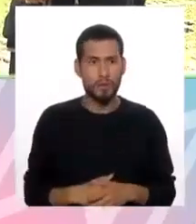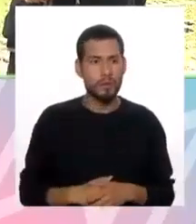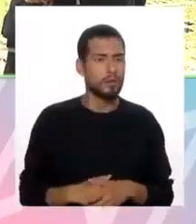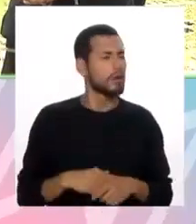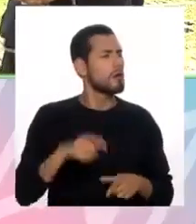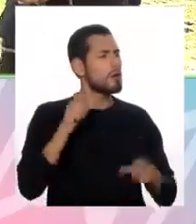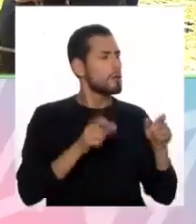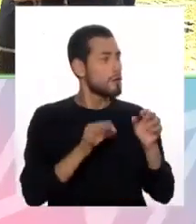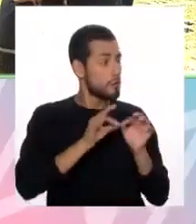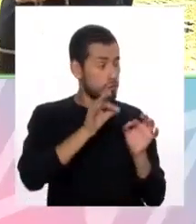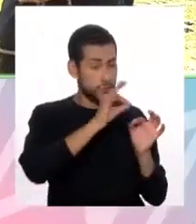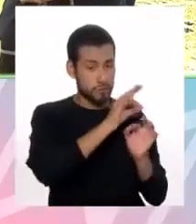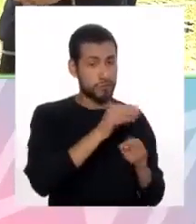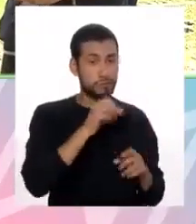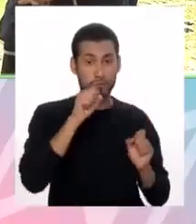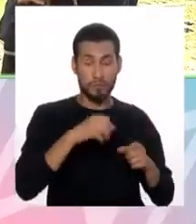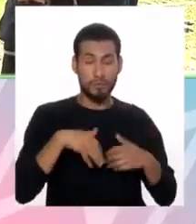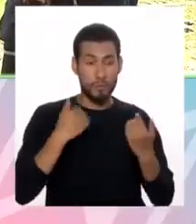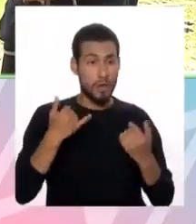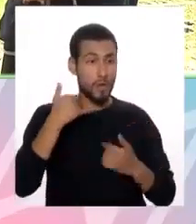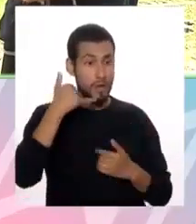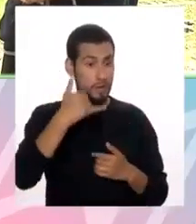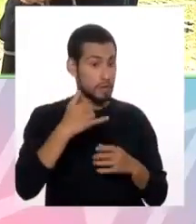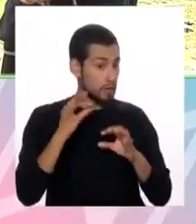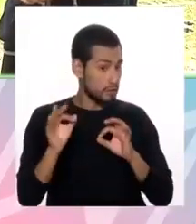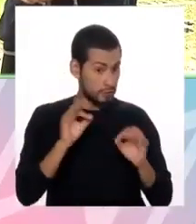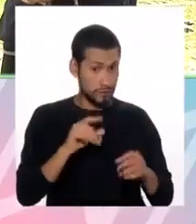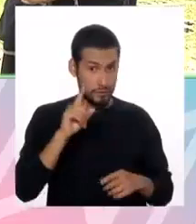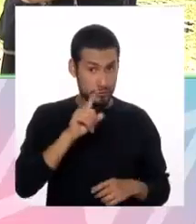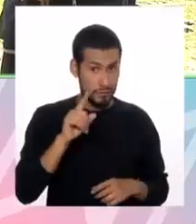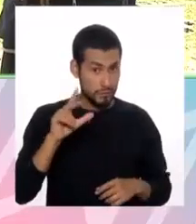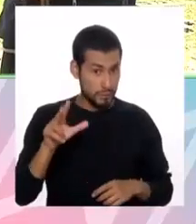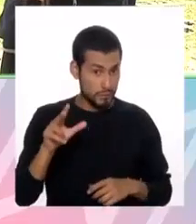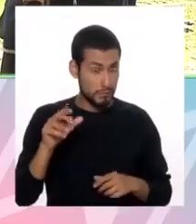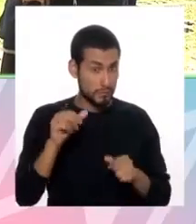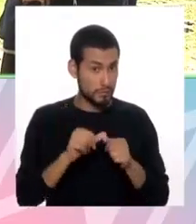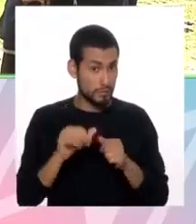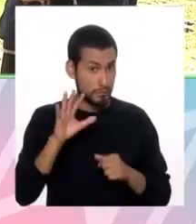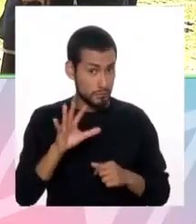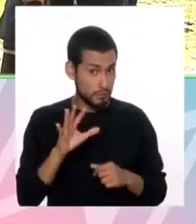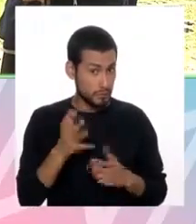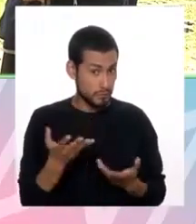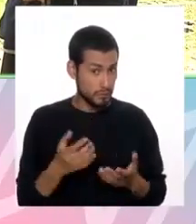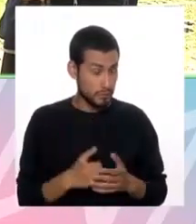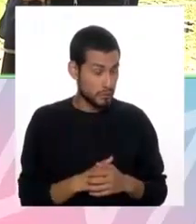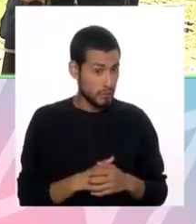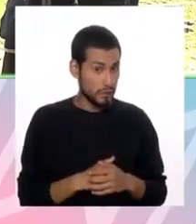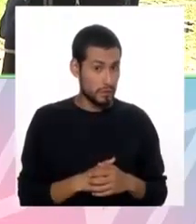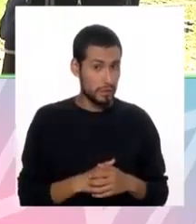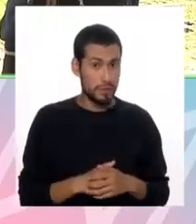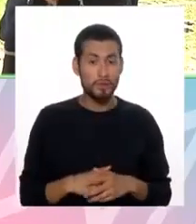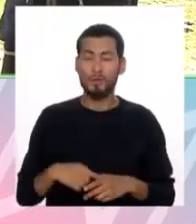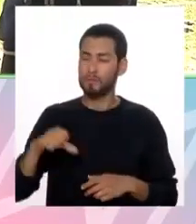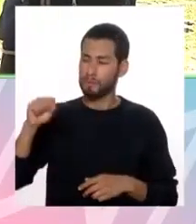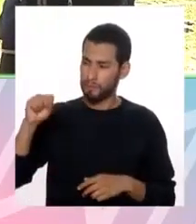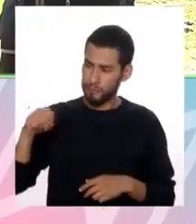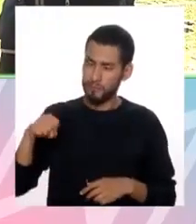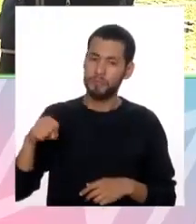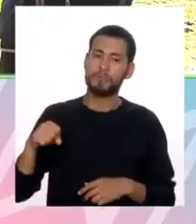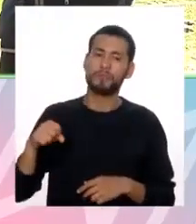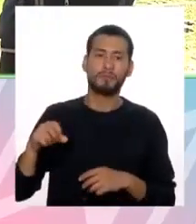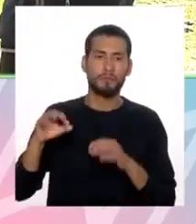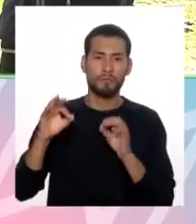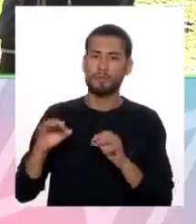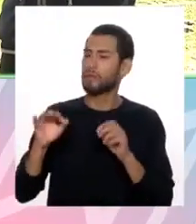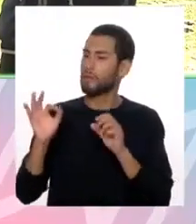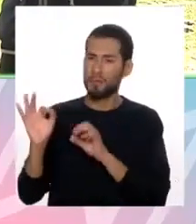personas que viven en regiones también para llamar a la línea es, digamos, el mismo procedimiento, 113, marcando la opción 5. Exactamente,